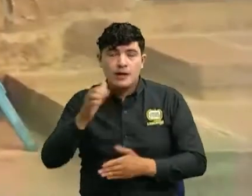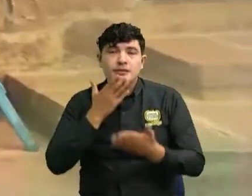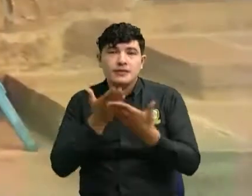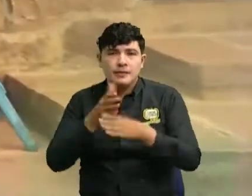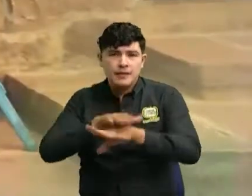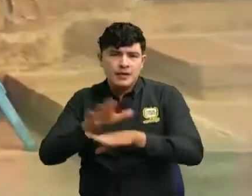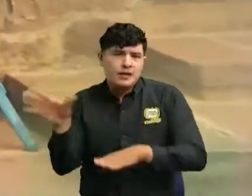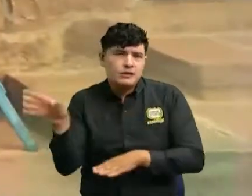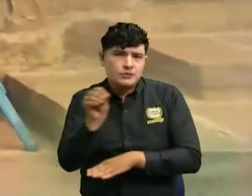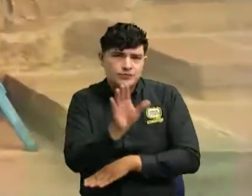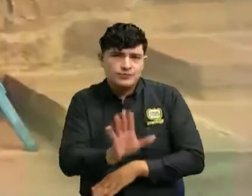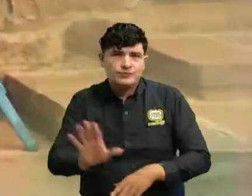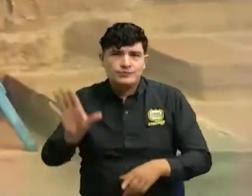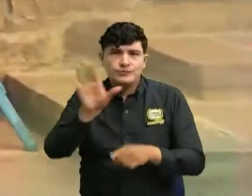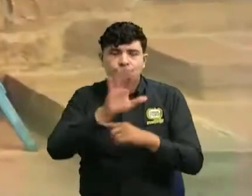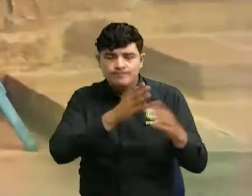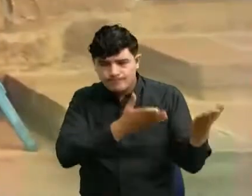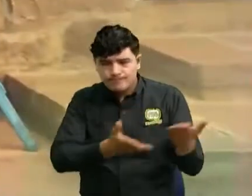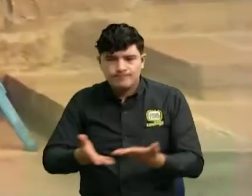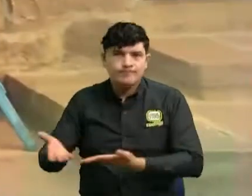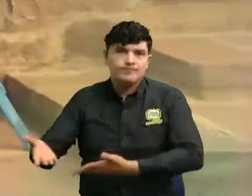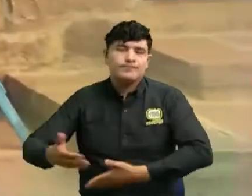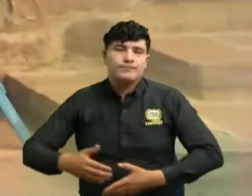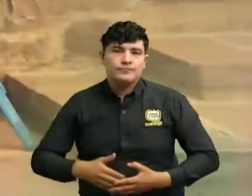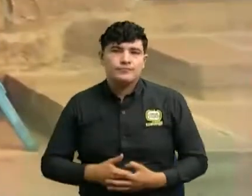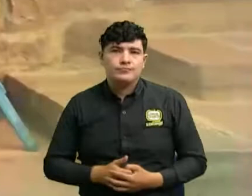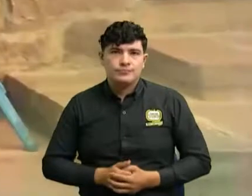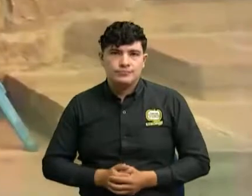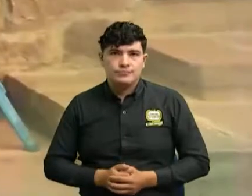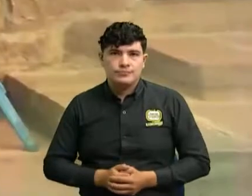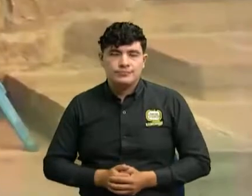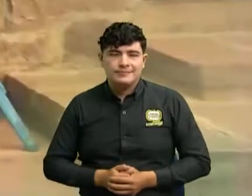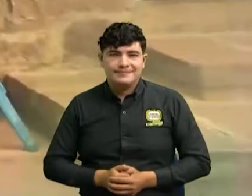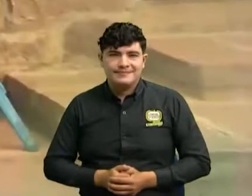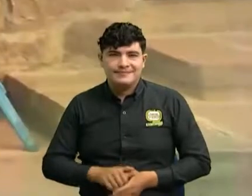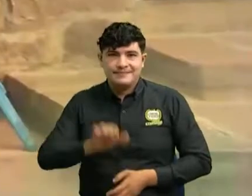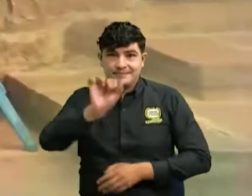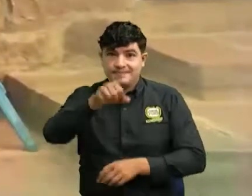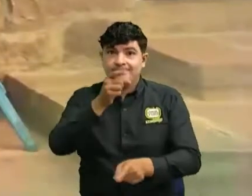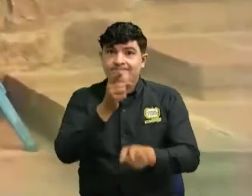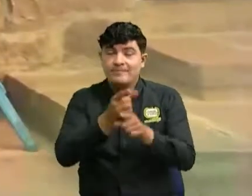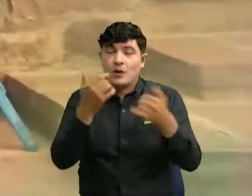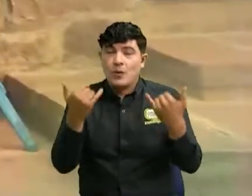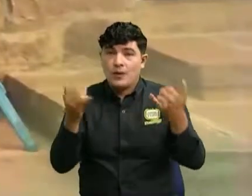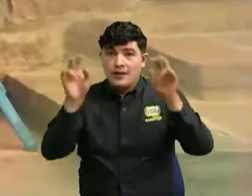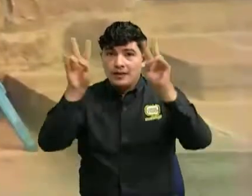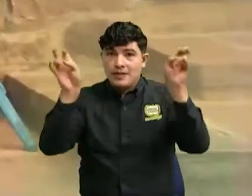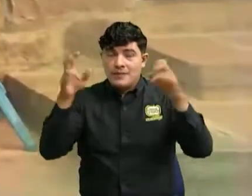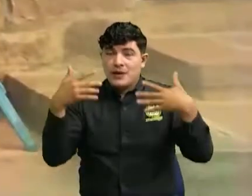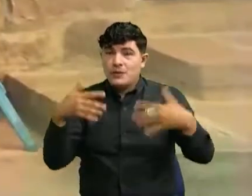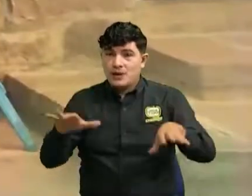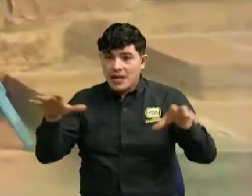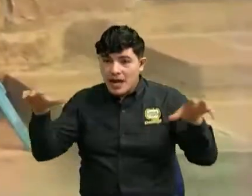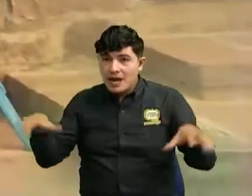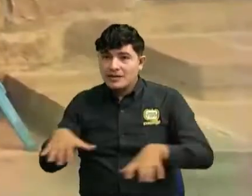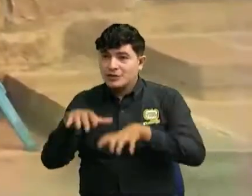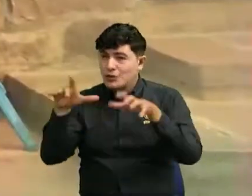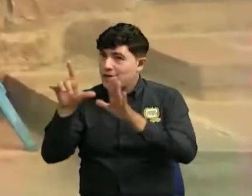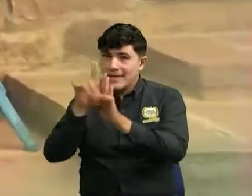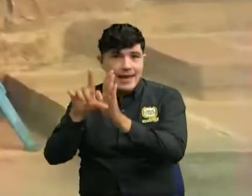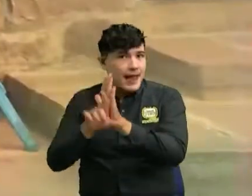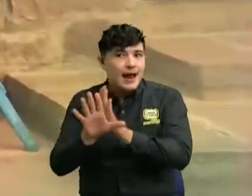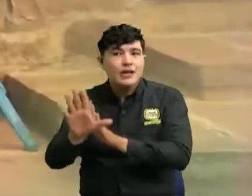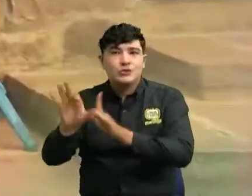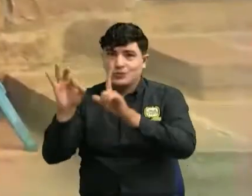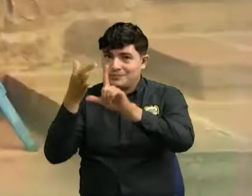todos nuestros televidentes, reciban todos un cordial saludo. Si hoy vamos a hablar de delitos cibernéticos en esta era